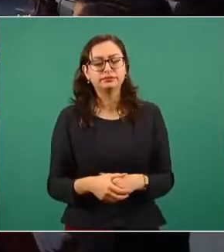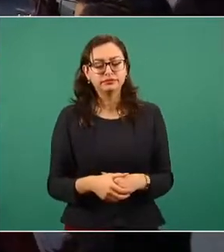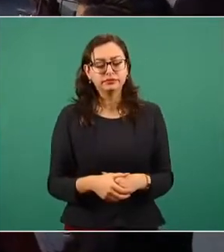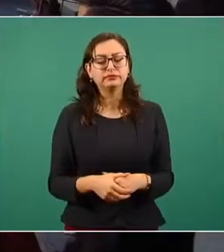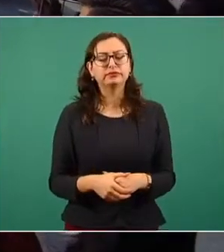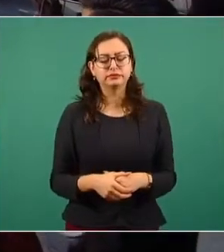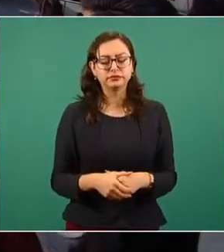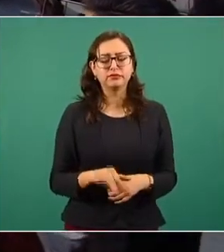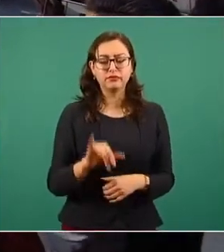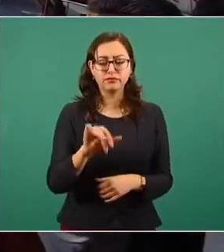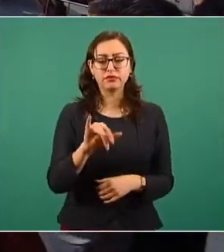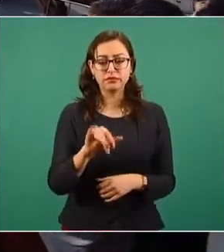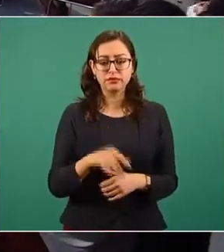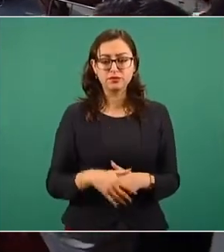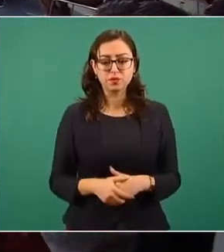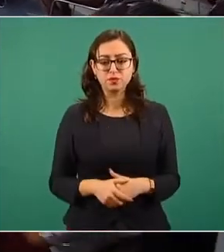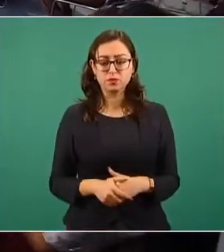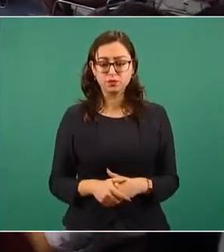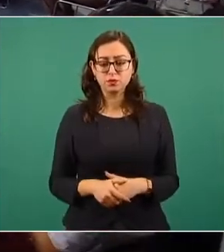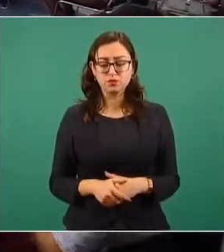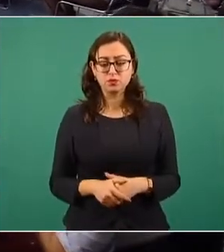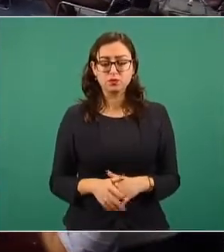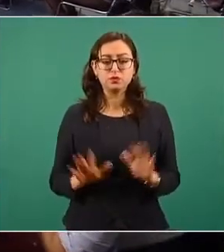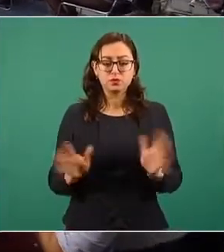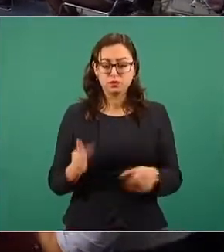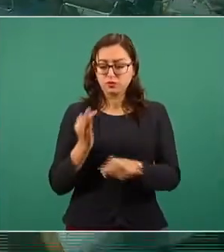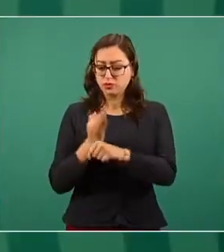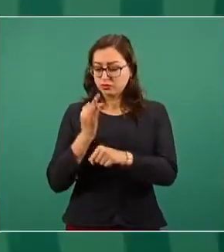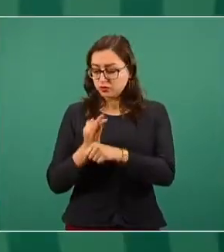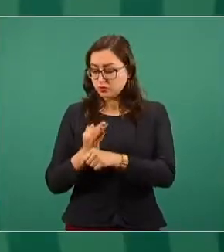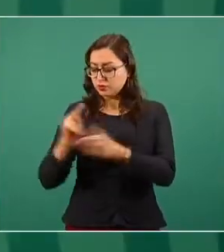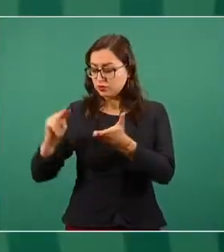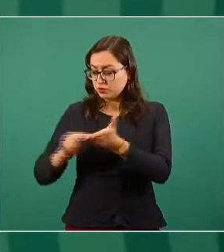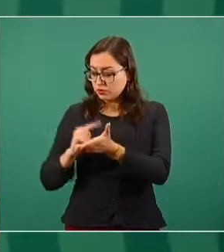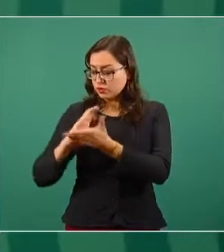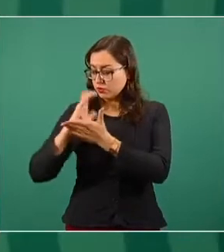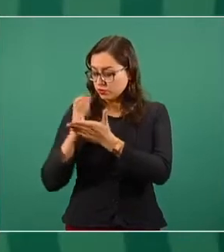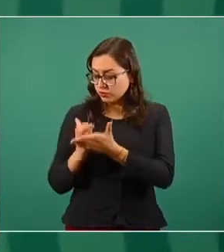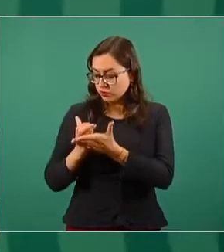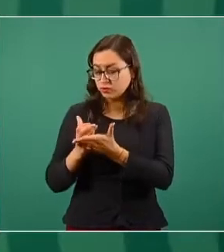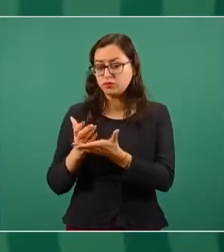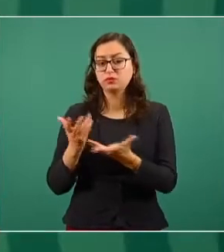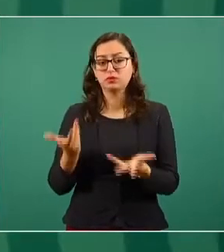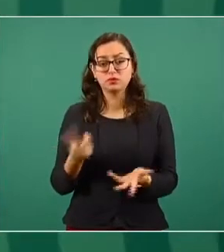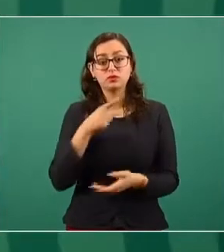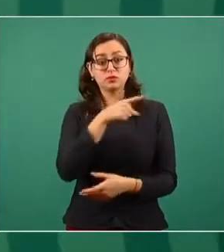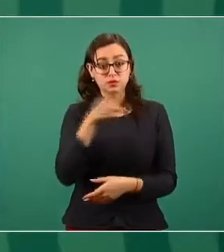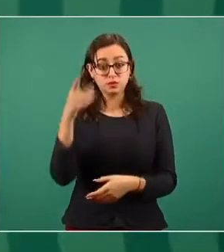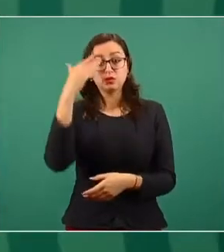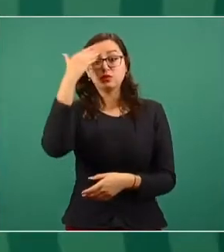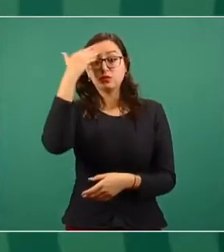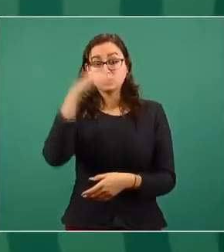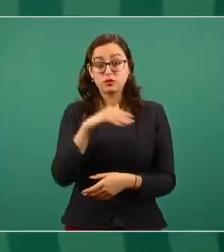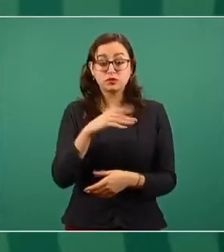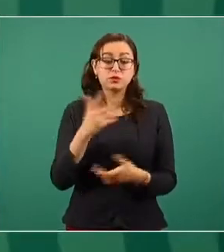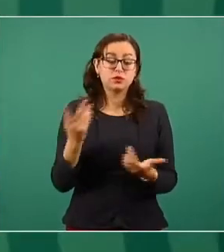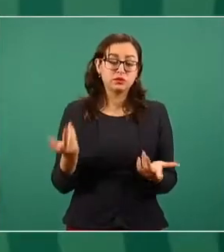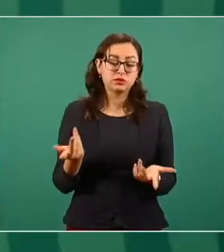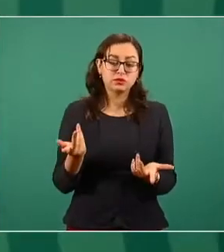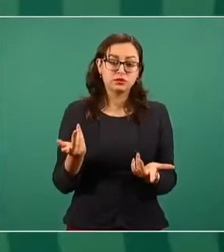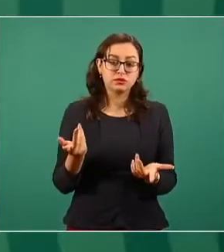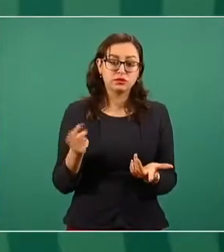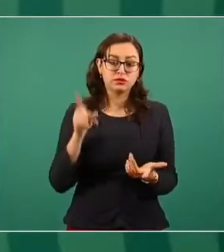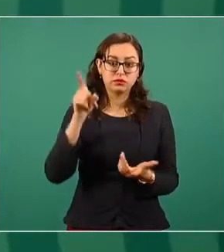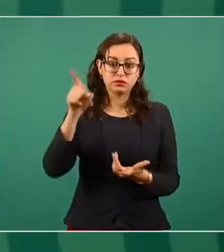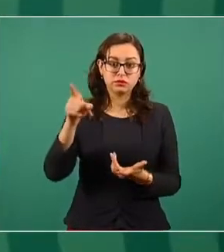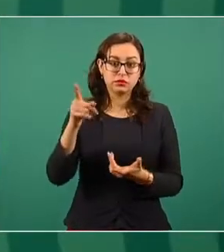la firma del contrato. Saben ustedes que con estos laboratorios que producen